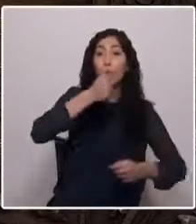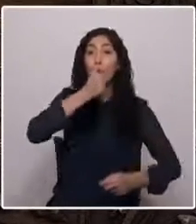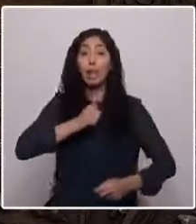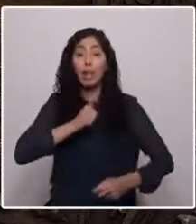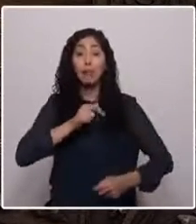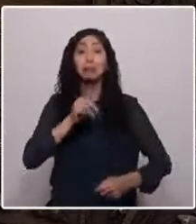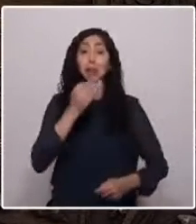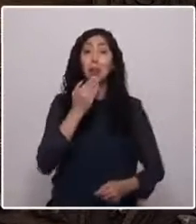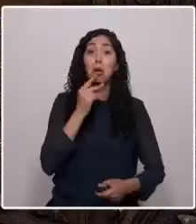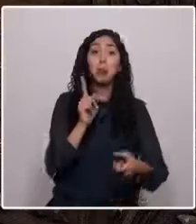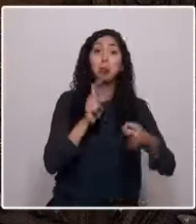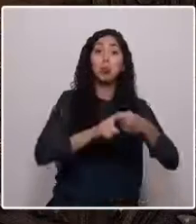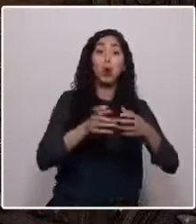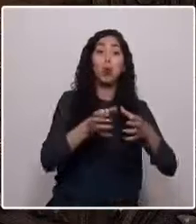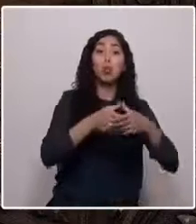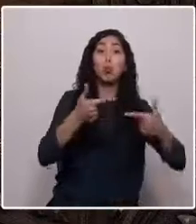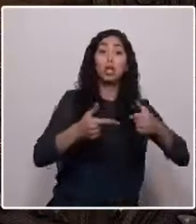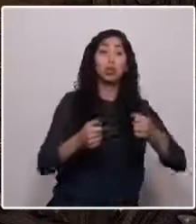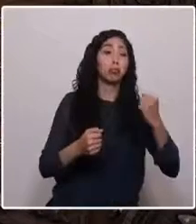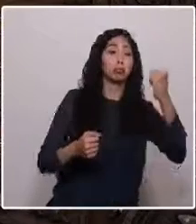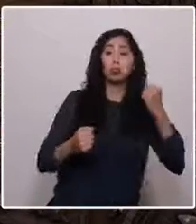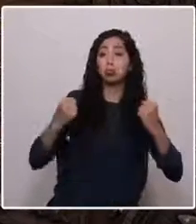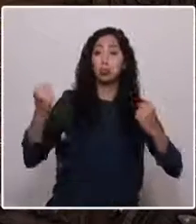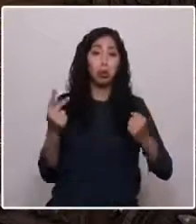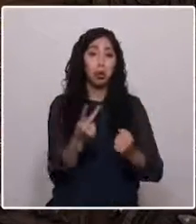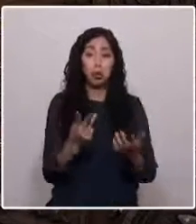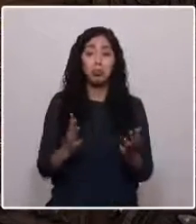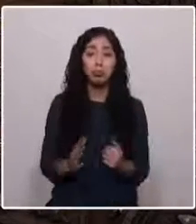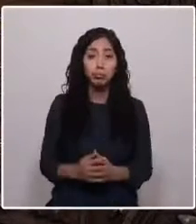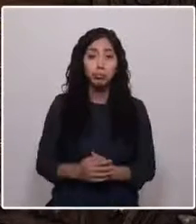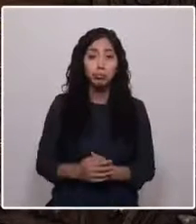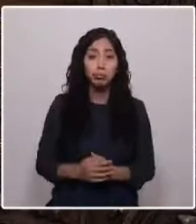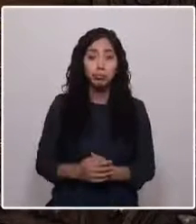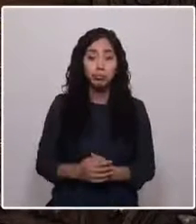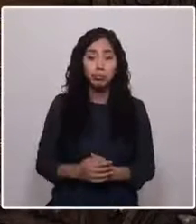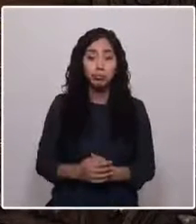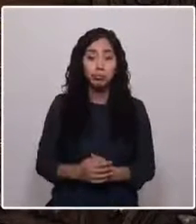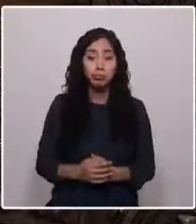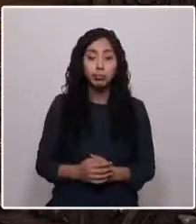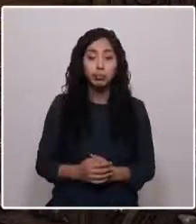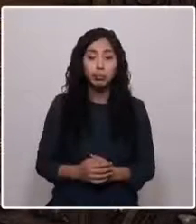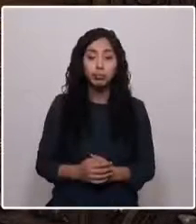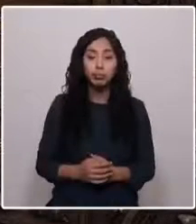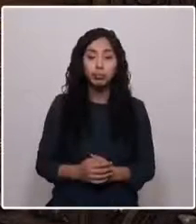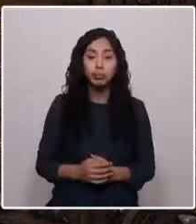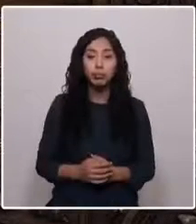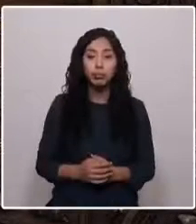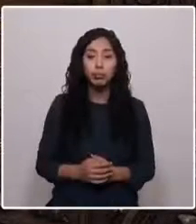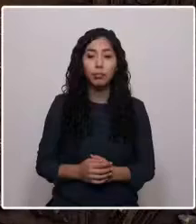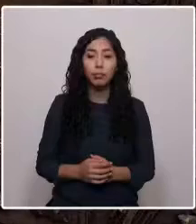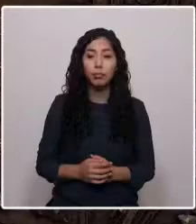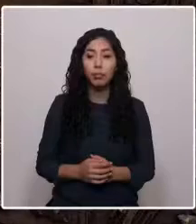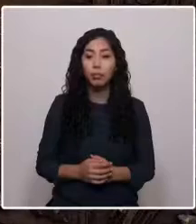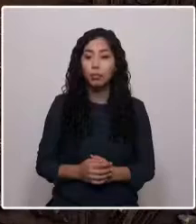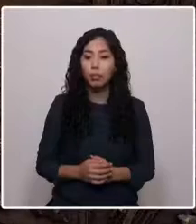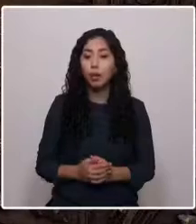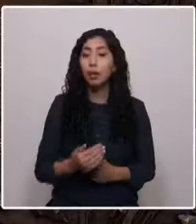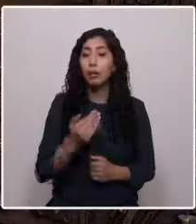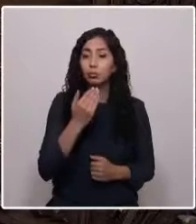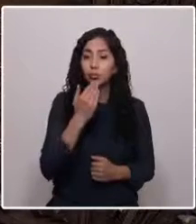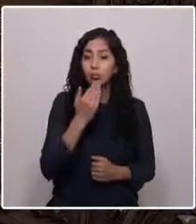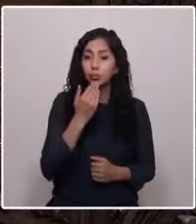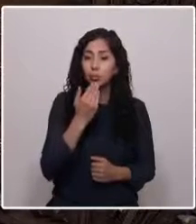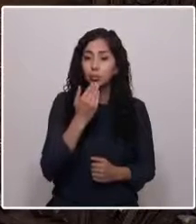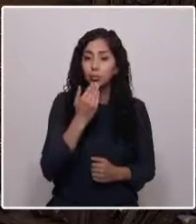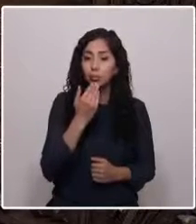derechas. Nuestra región siempre ha sido el botín de los gobiernos de turnos y fundamentalmente de aquellos que no